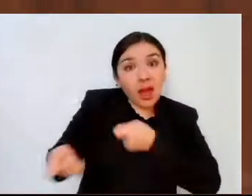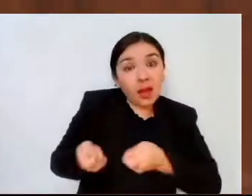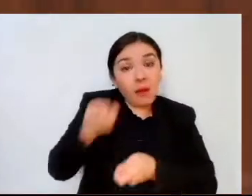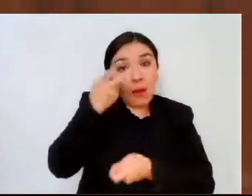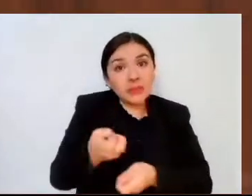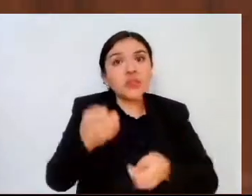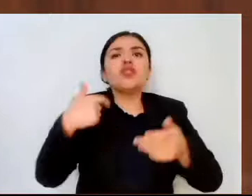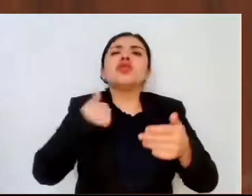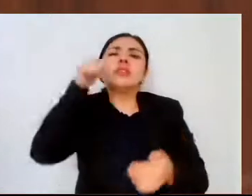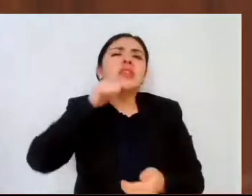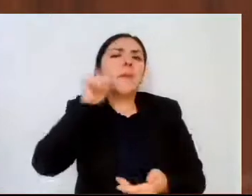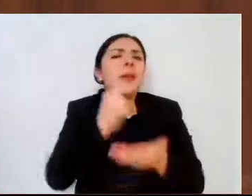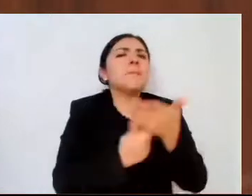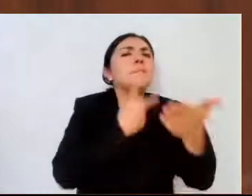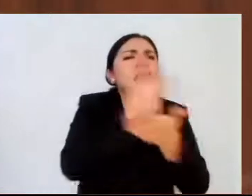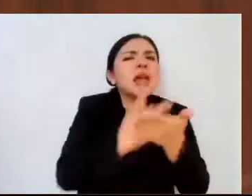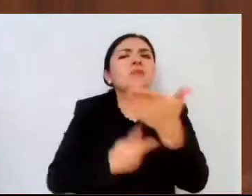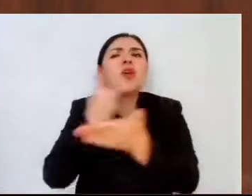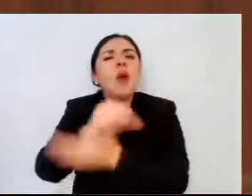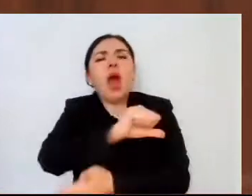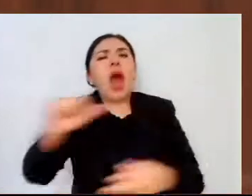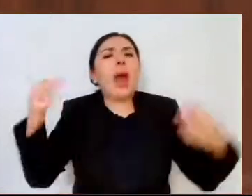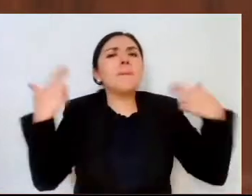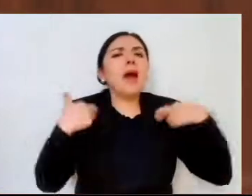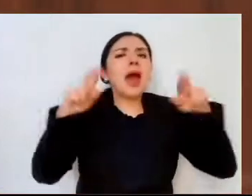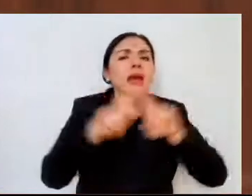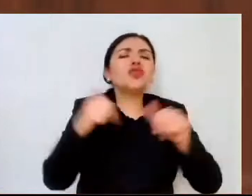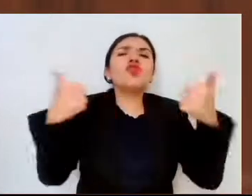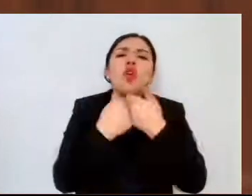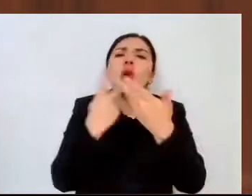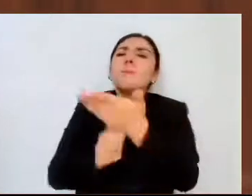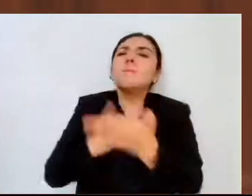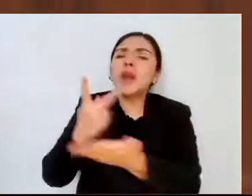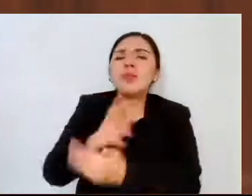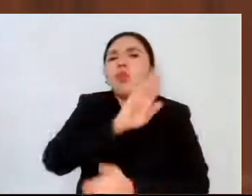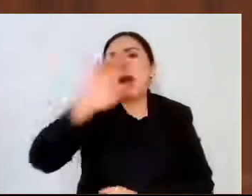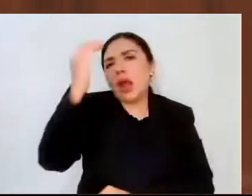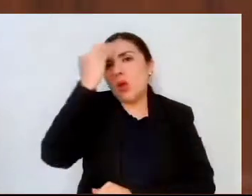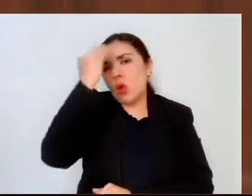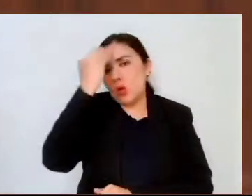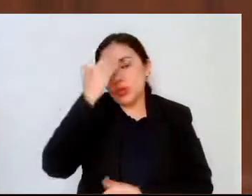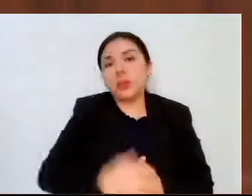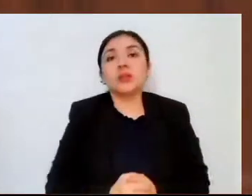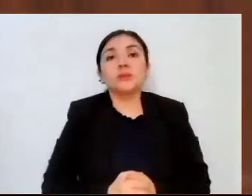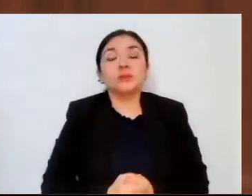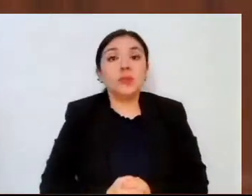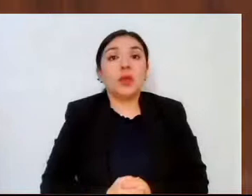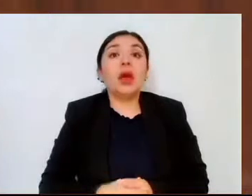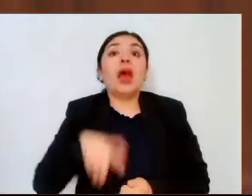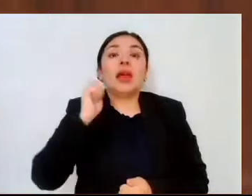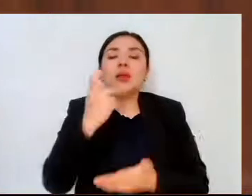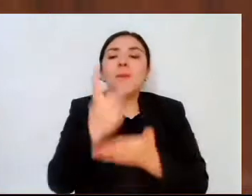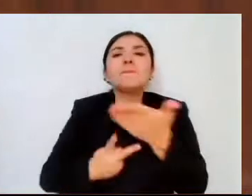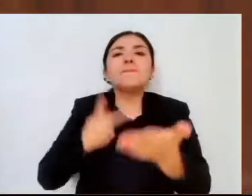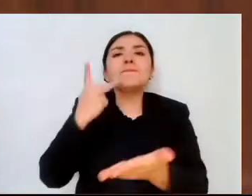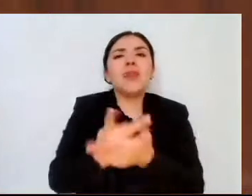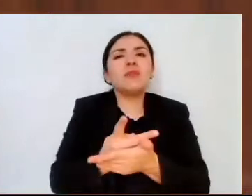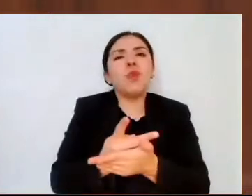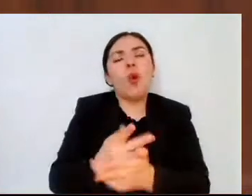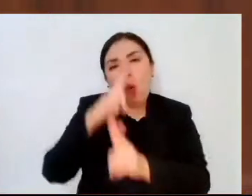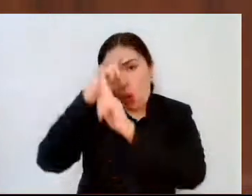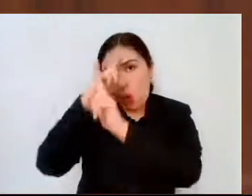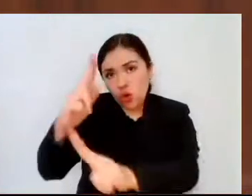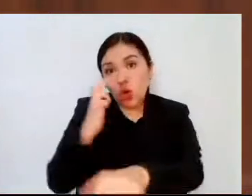docentes a través de distintos estímulos y reconocimientos, como la presea Honor Estado de